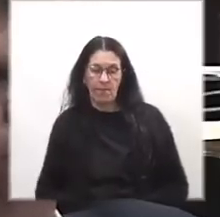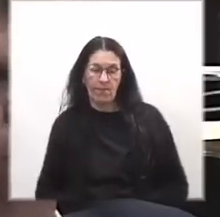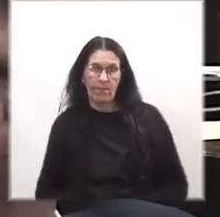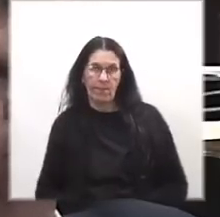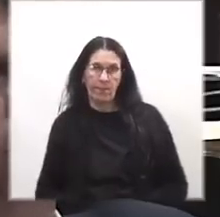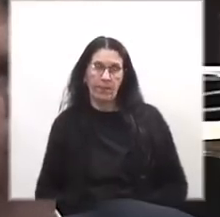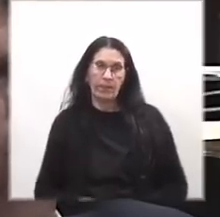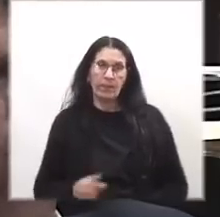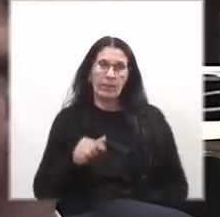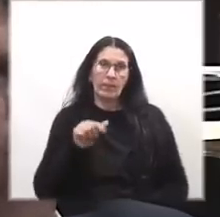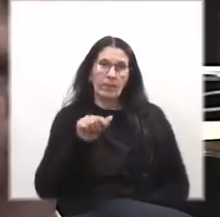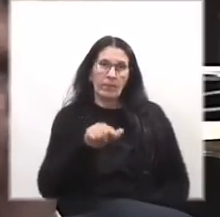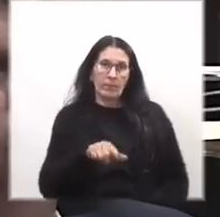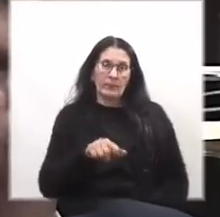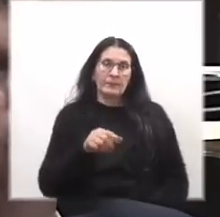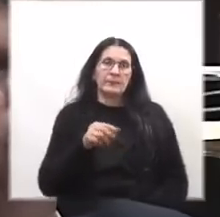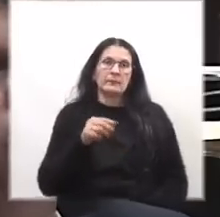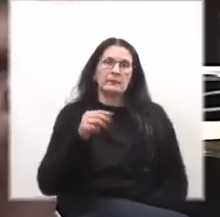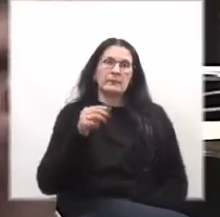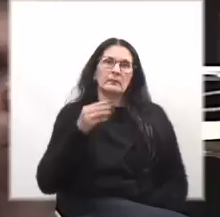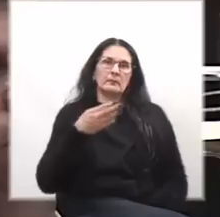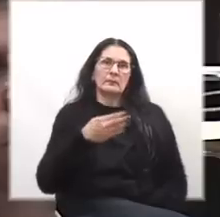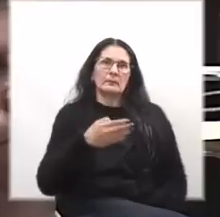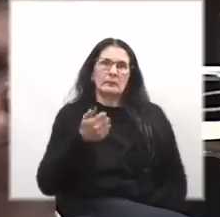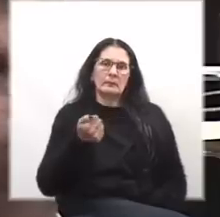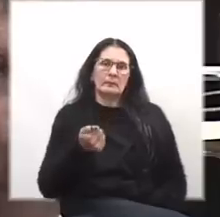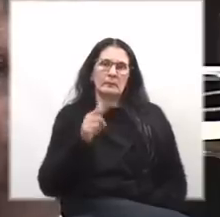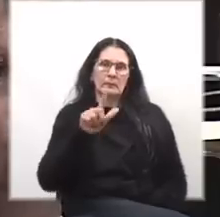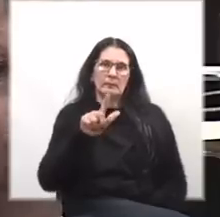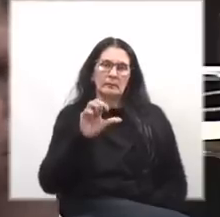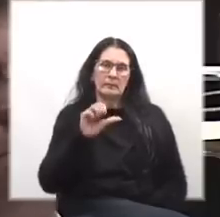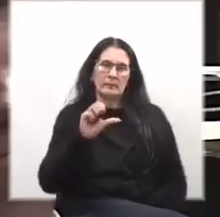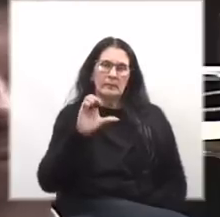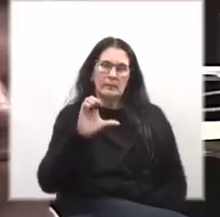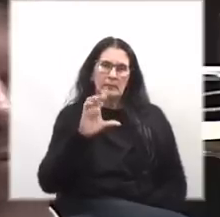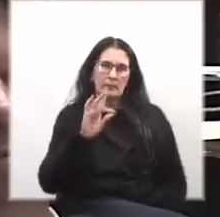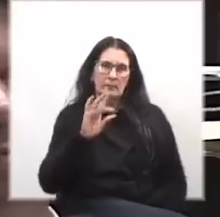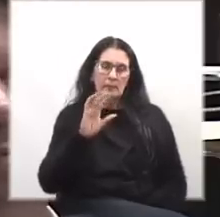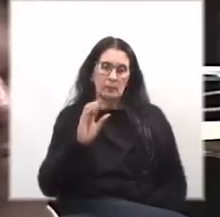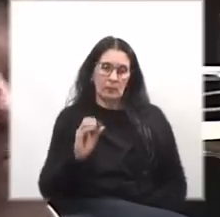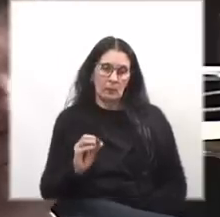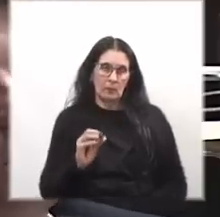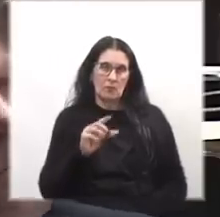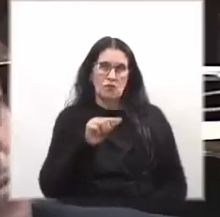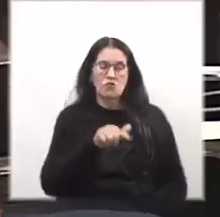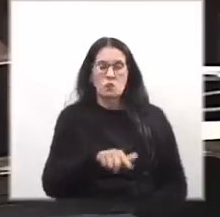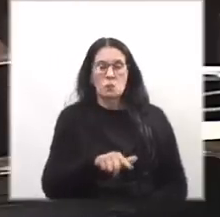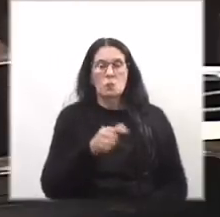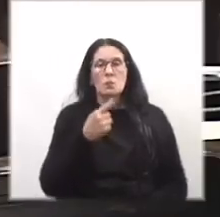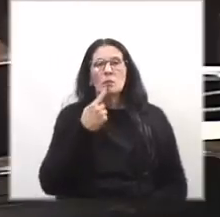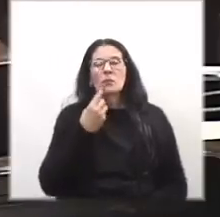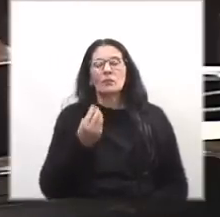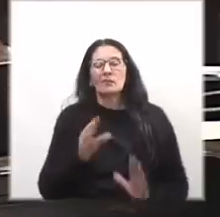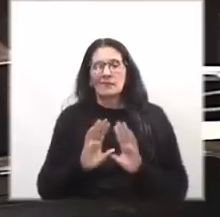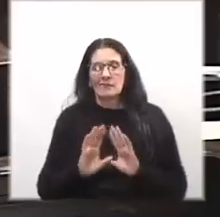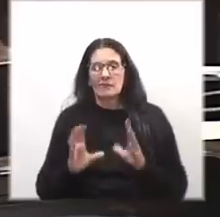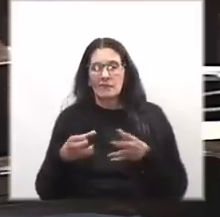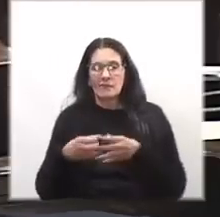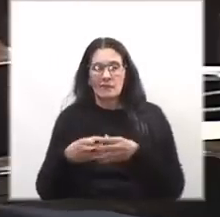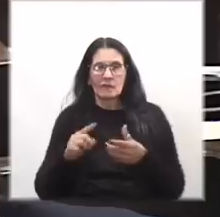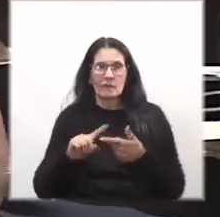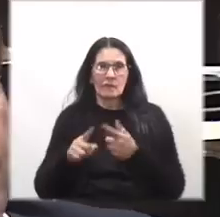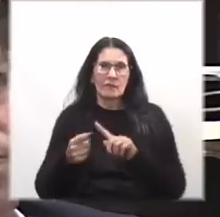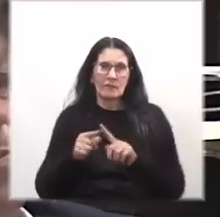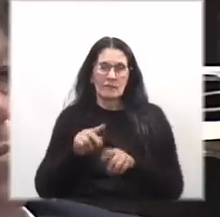El origen es el caso Balcedo. Y esta ley es producto del lobby del gremio de los fiscales.